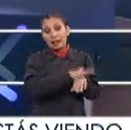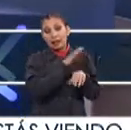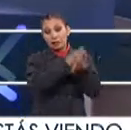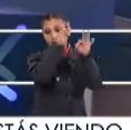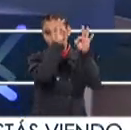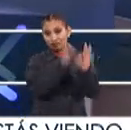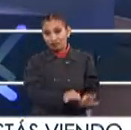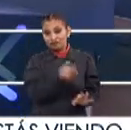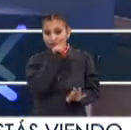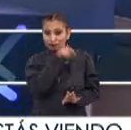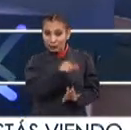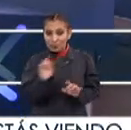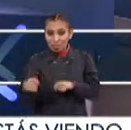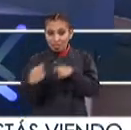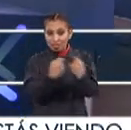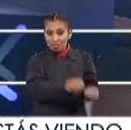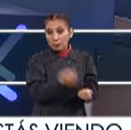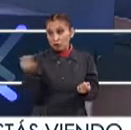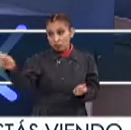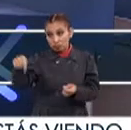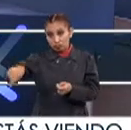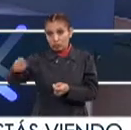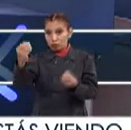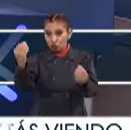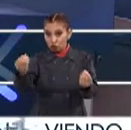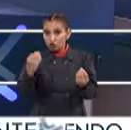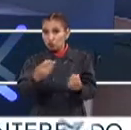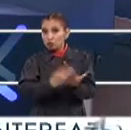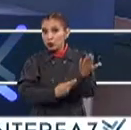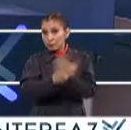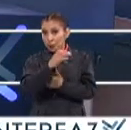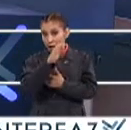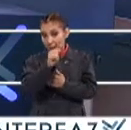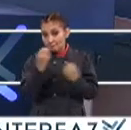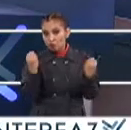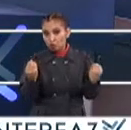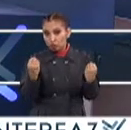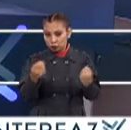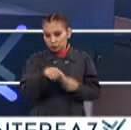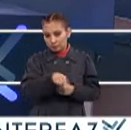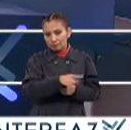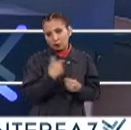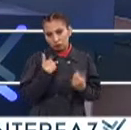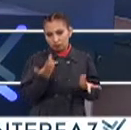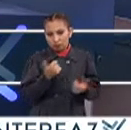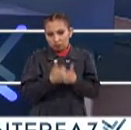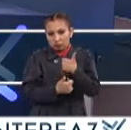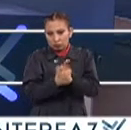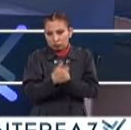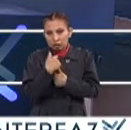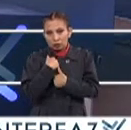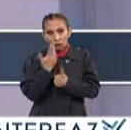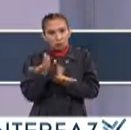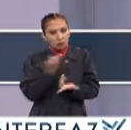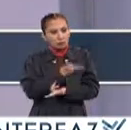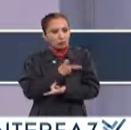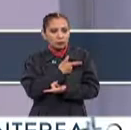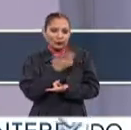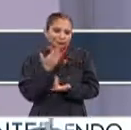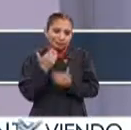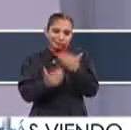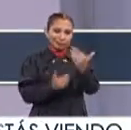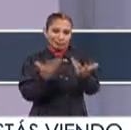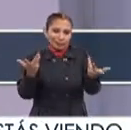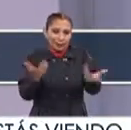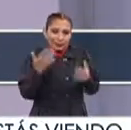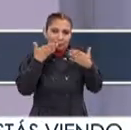promedio Debido a Pues a la alta demanda Que se tiene En estos programas Y pues obviamente Hacer todo lo que nos gusta Pues conlleva